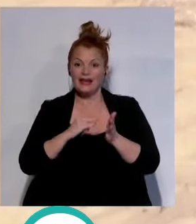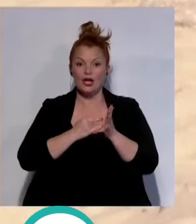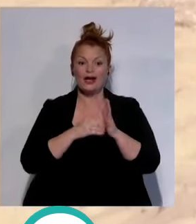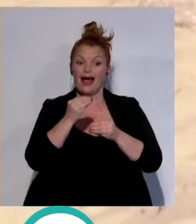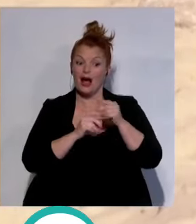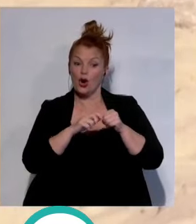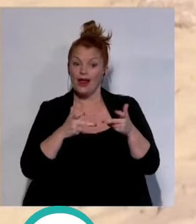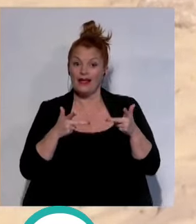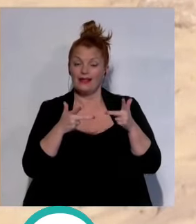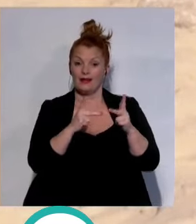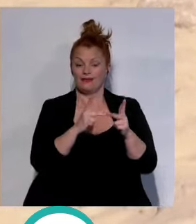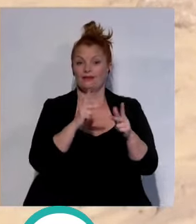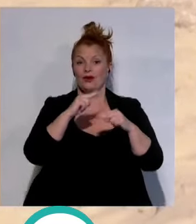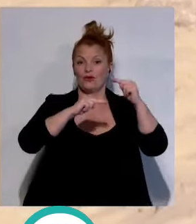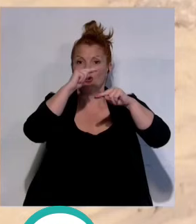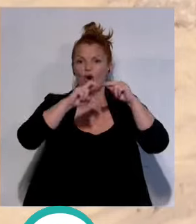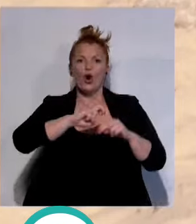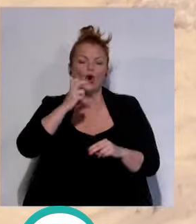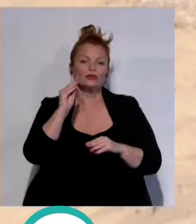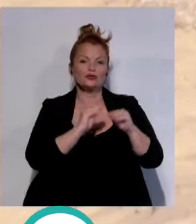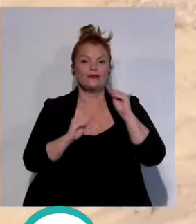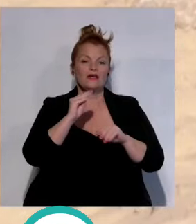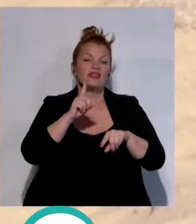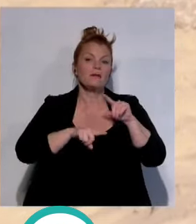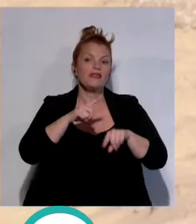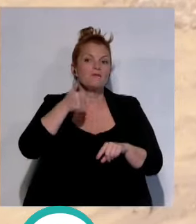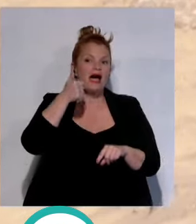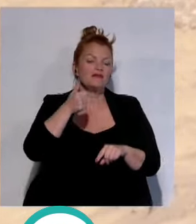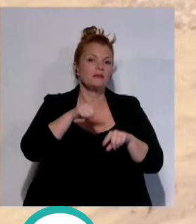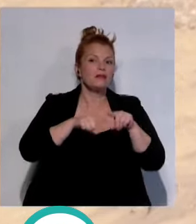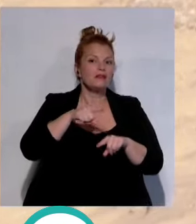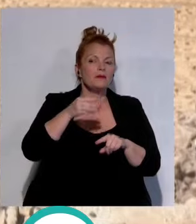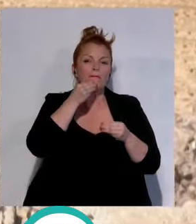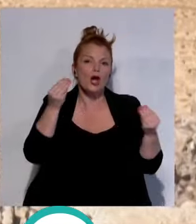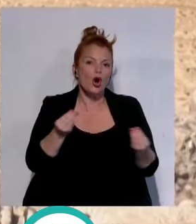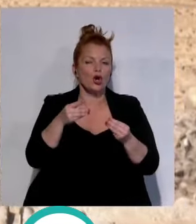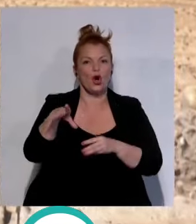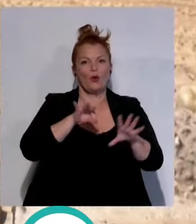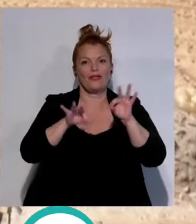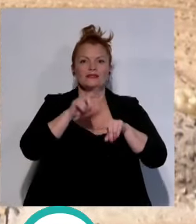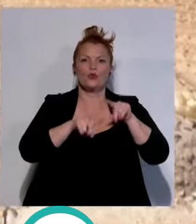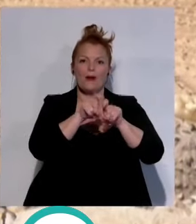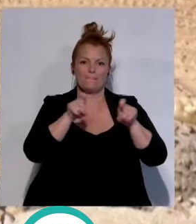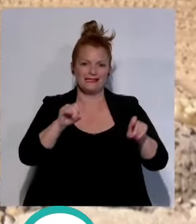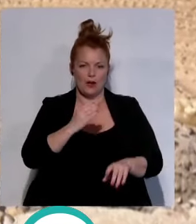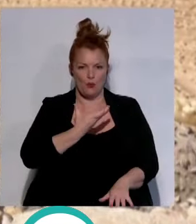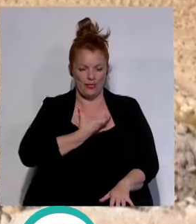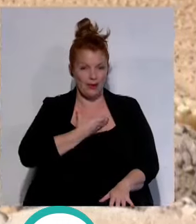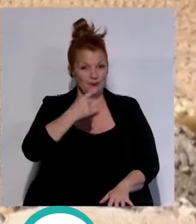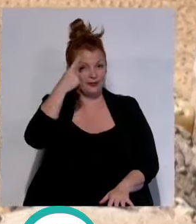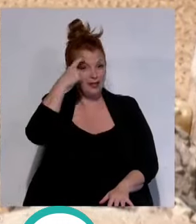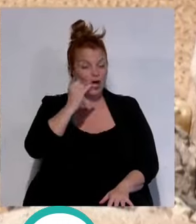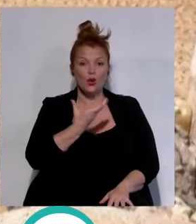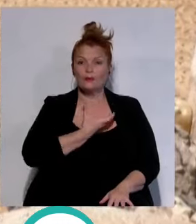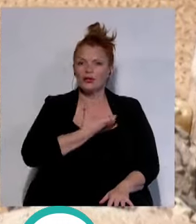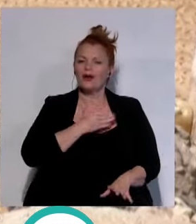licitación podrá optar por otra solución si la considera más viable, según los responsables de la empresa municipal. Recordar que el